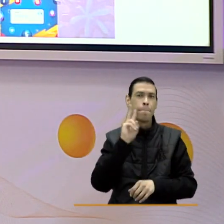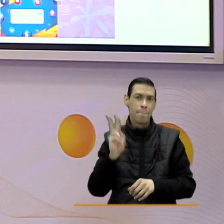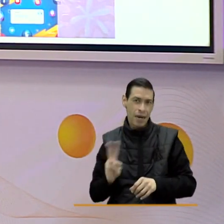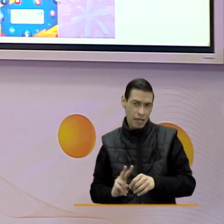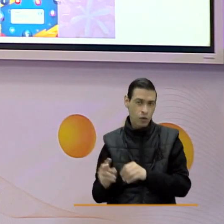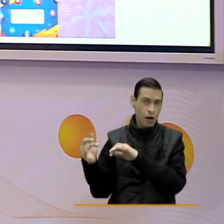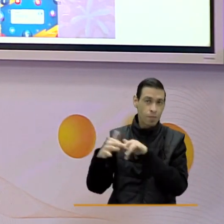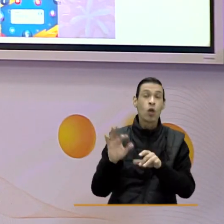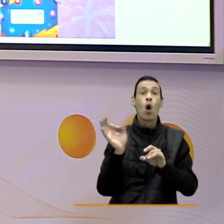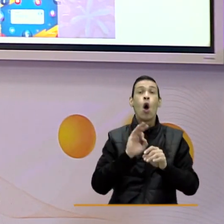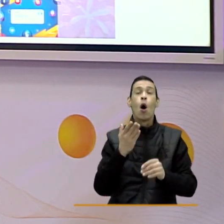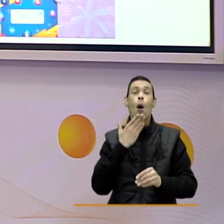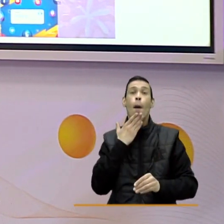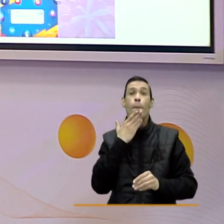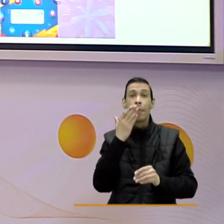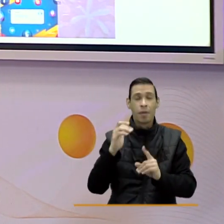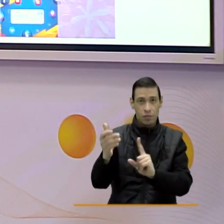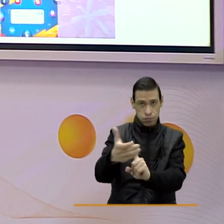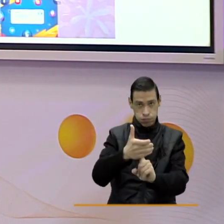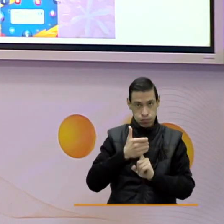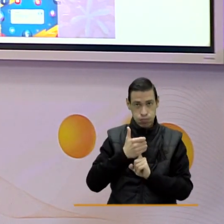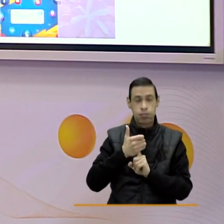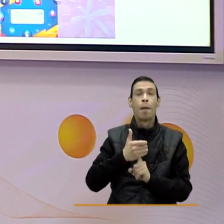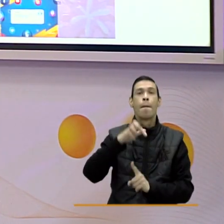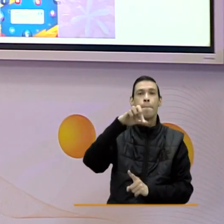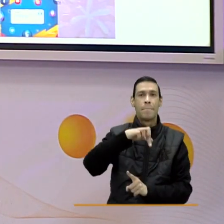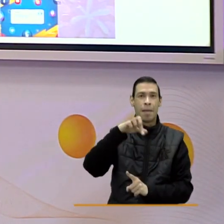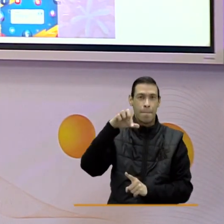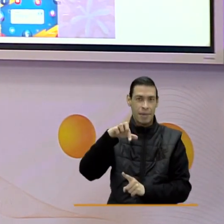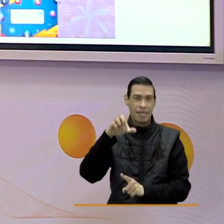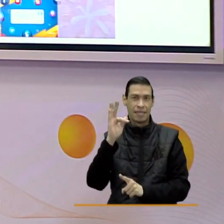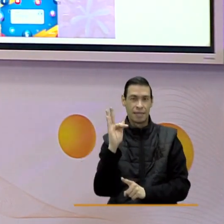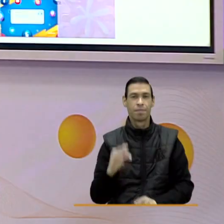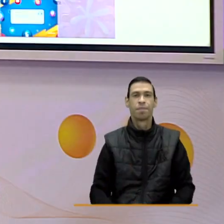o el Permiso de Protección Temporal, que es el PPT.